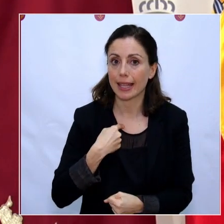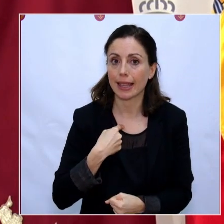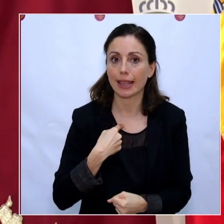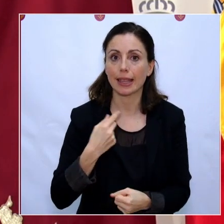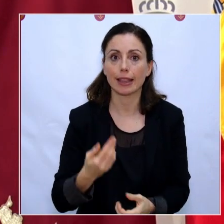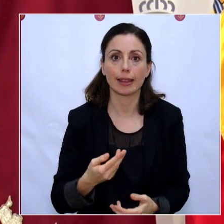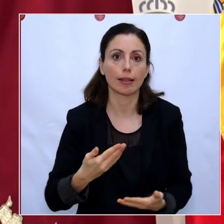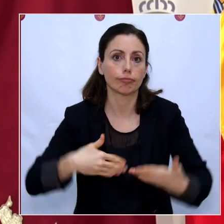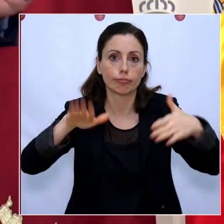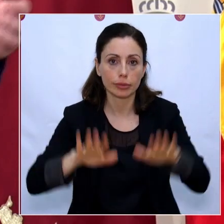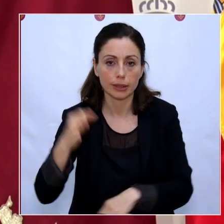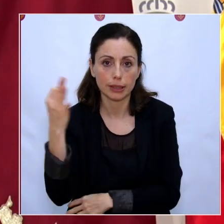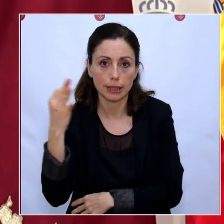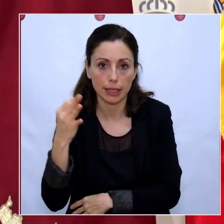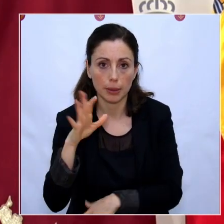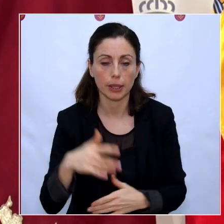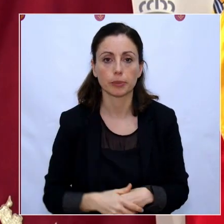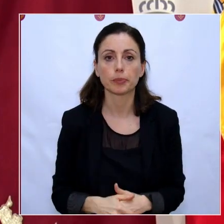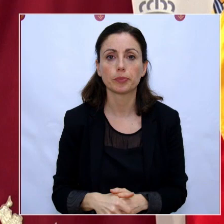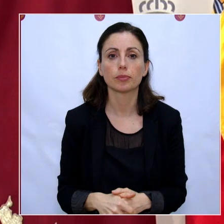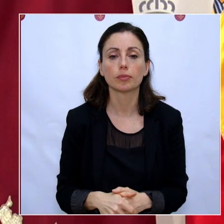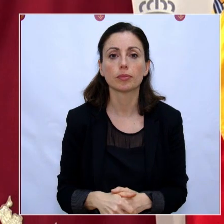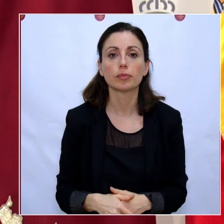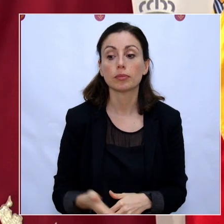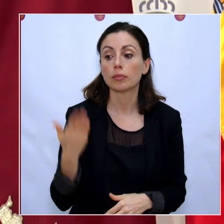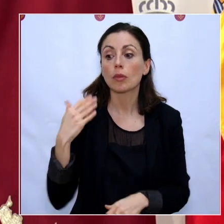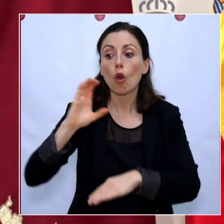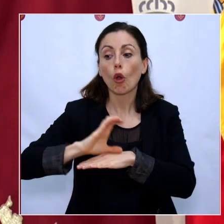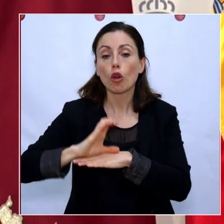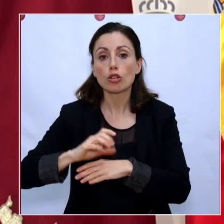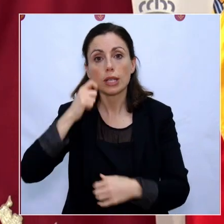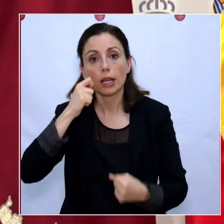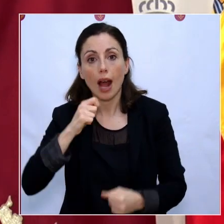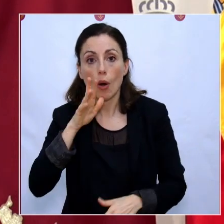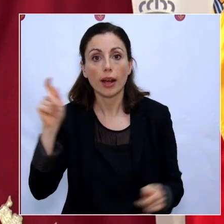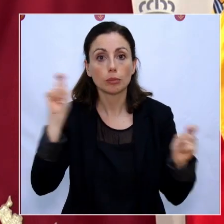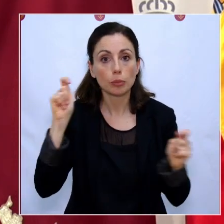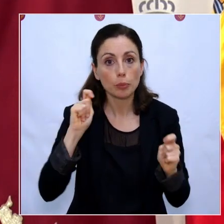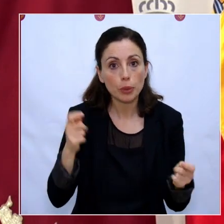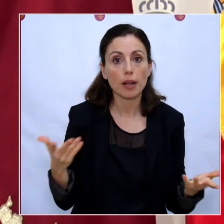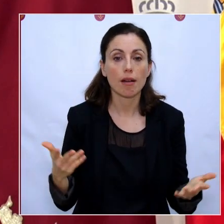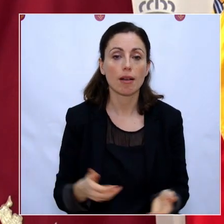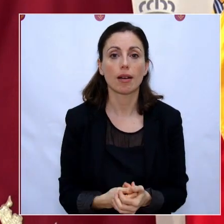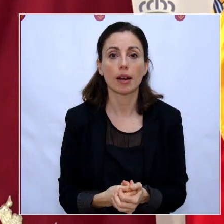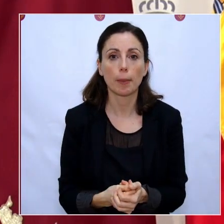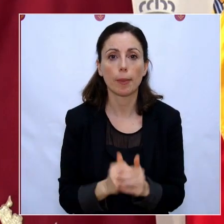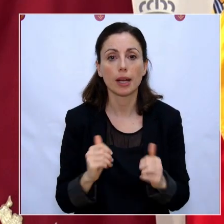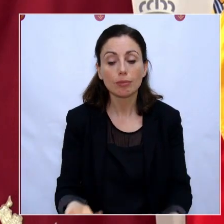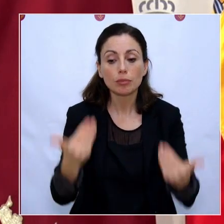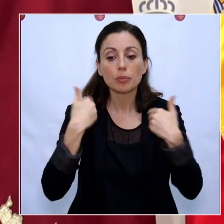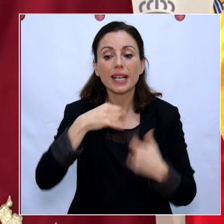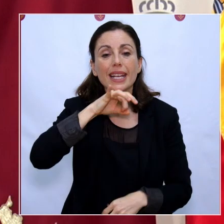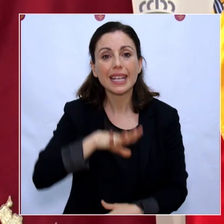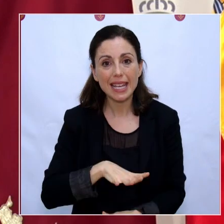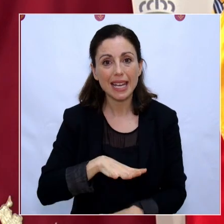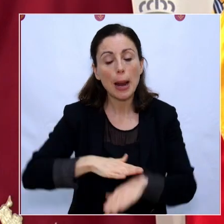la autoridad sanitaria competente es el consejero de Salud. Desde que entró en vigor el estado de alarma, la autoridad sanitaria competente es el Ministerio